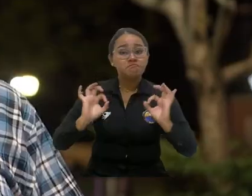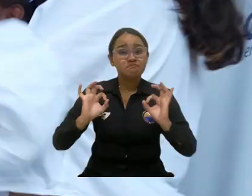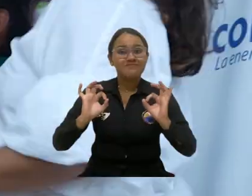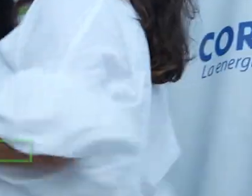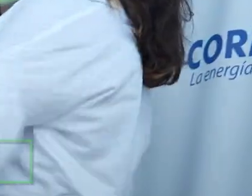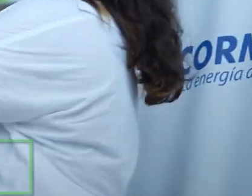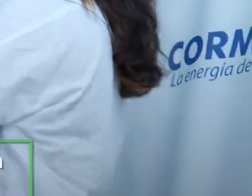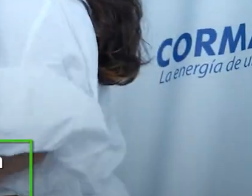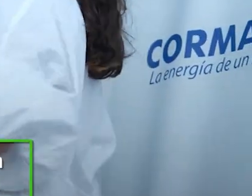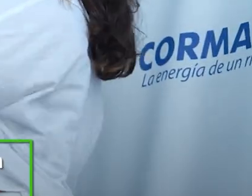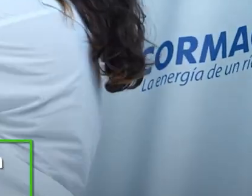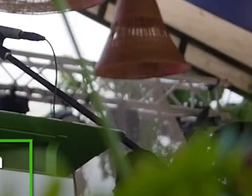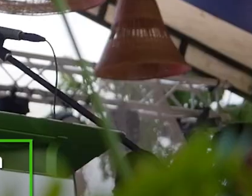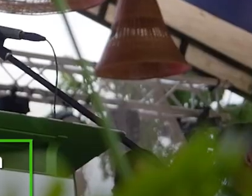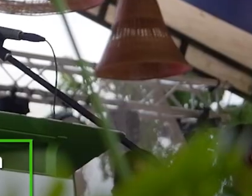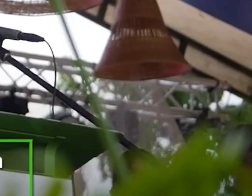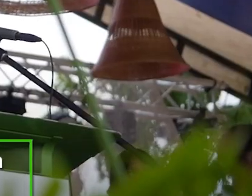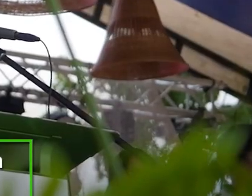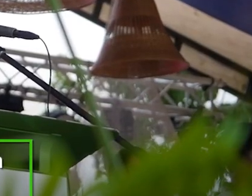interior...